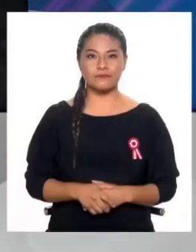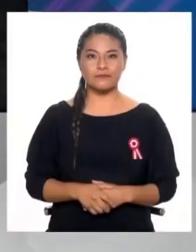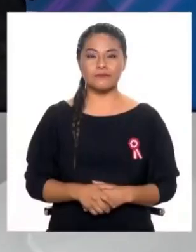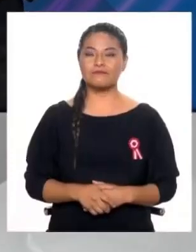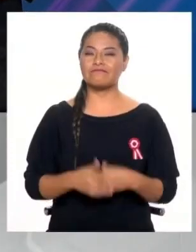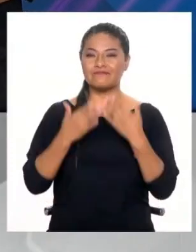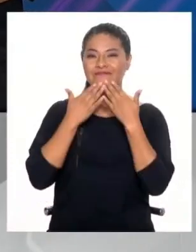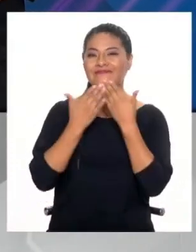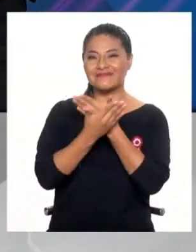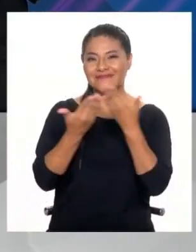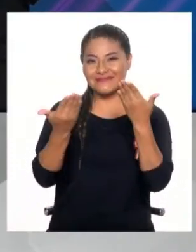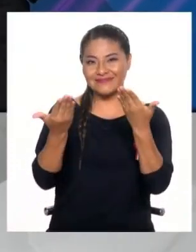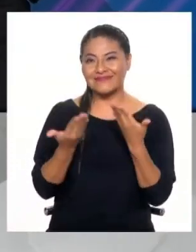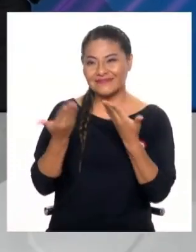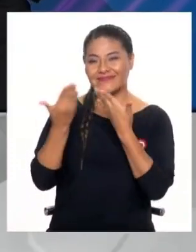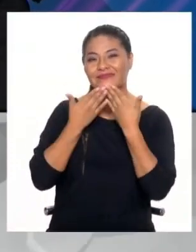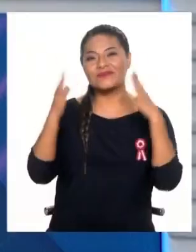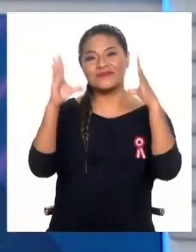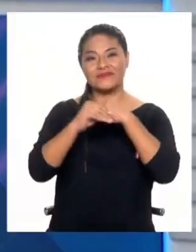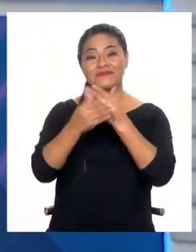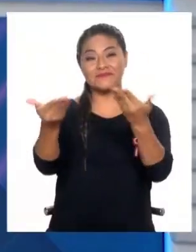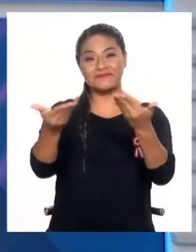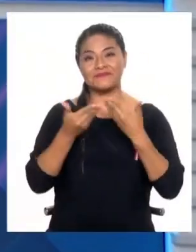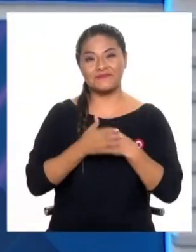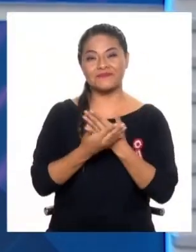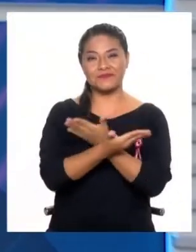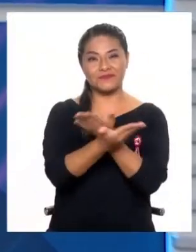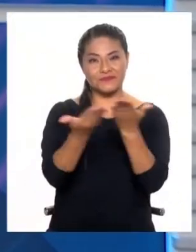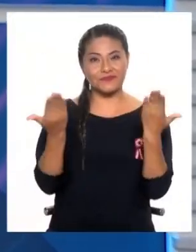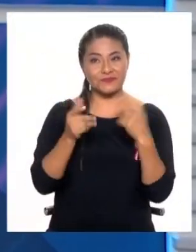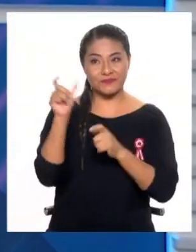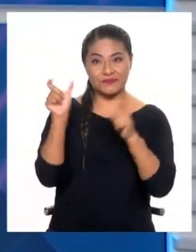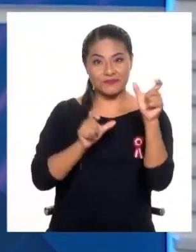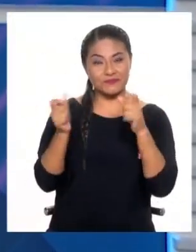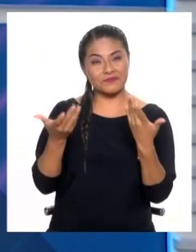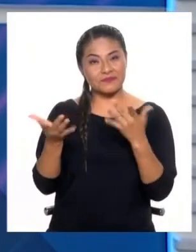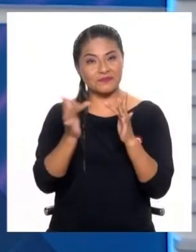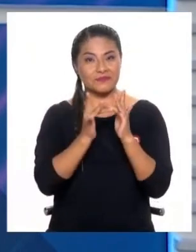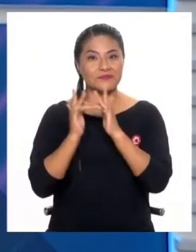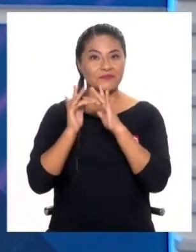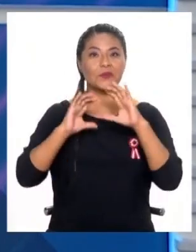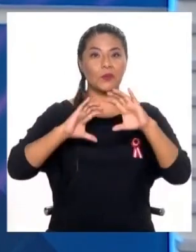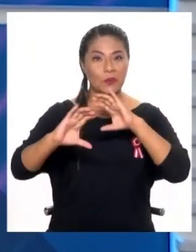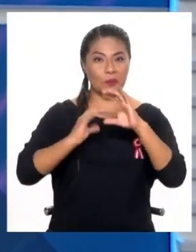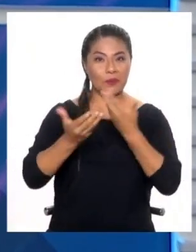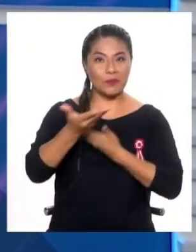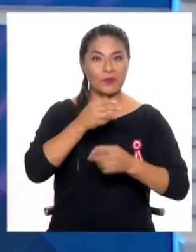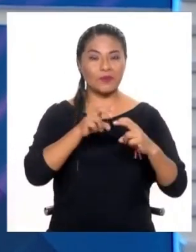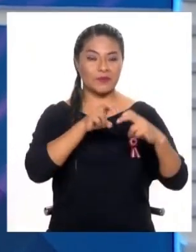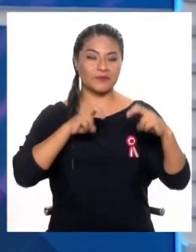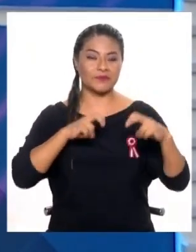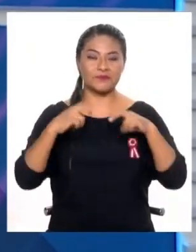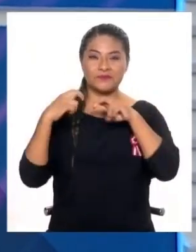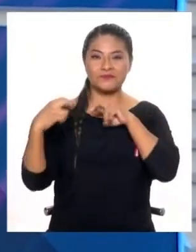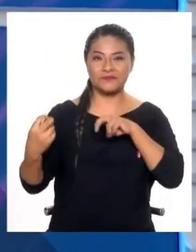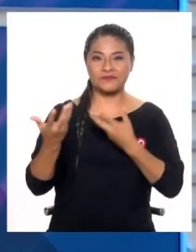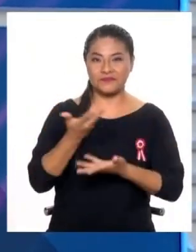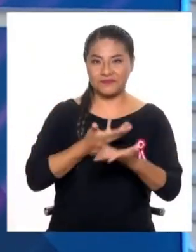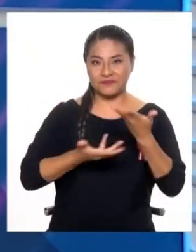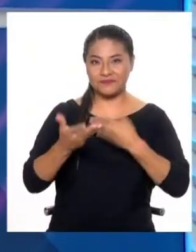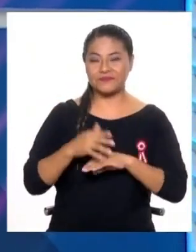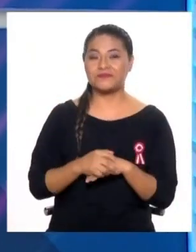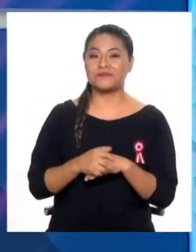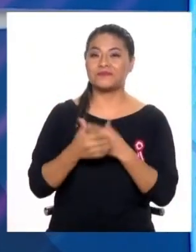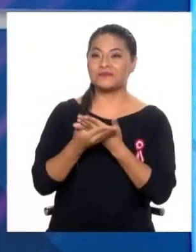Muchas gracias Lucho, buenas noches para ti y también para todas las personas que ahora se unen a Diálogo Abierto, nuestro programa estelar de